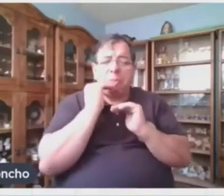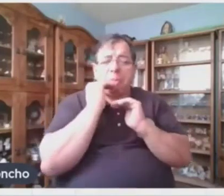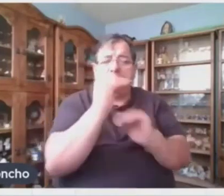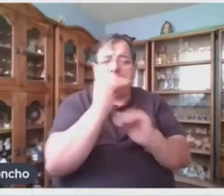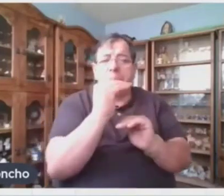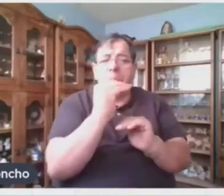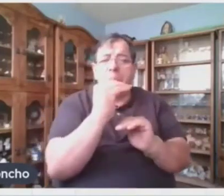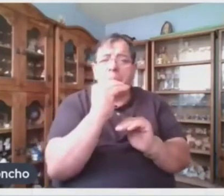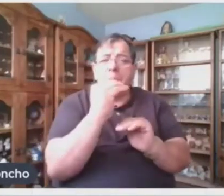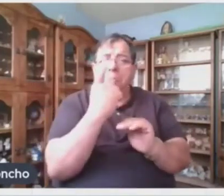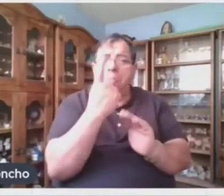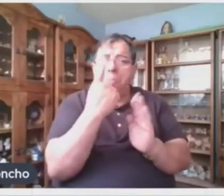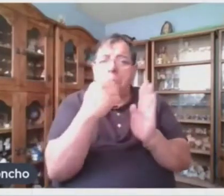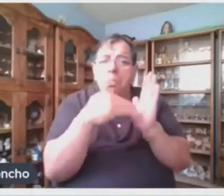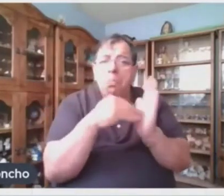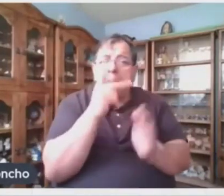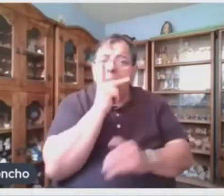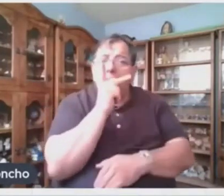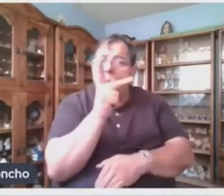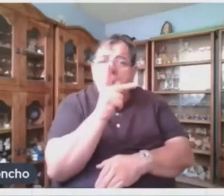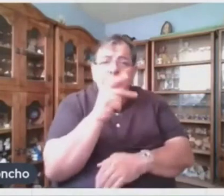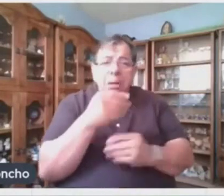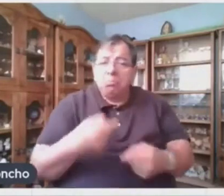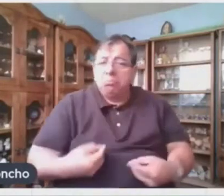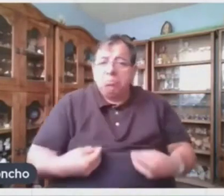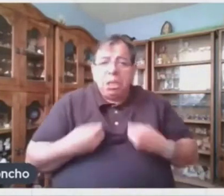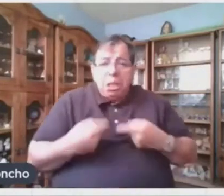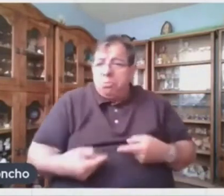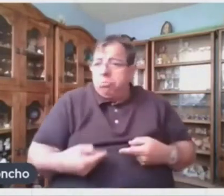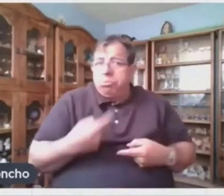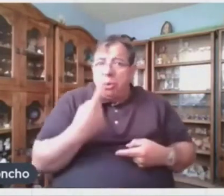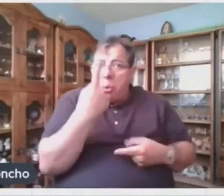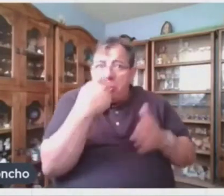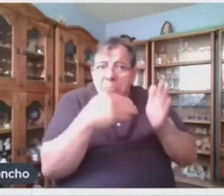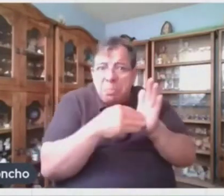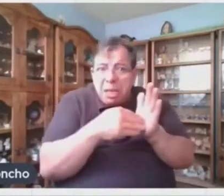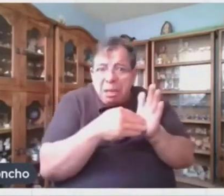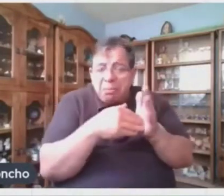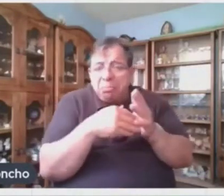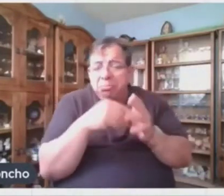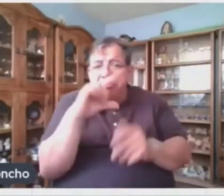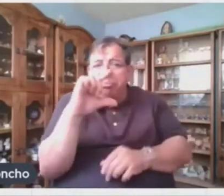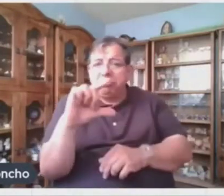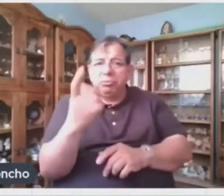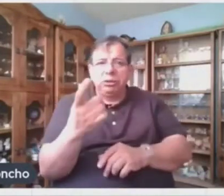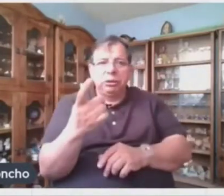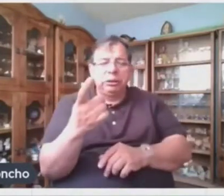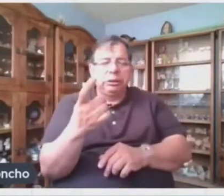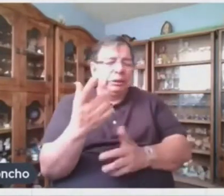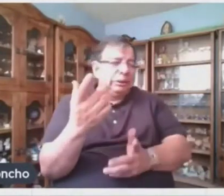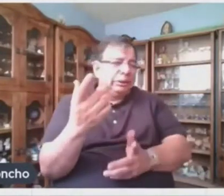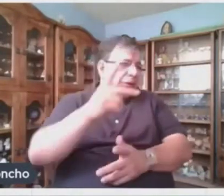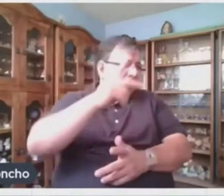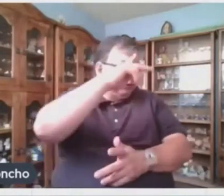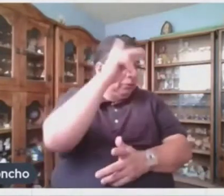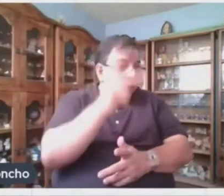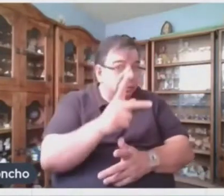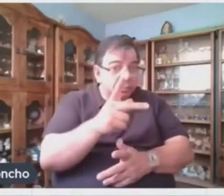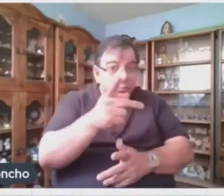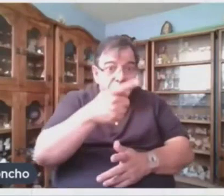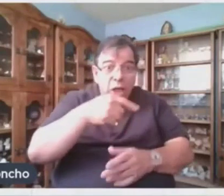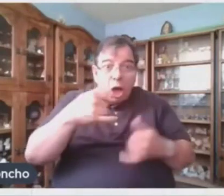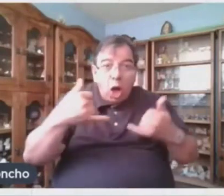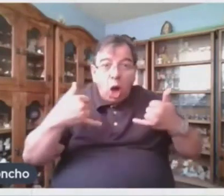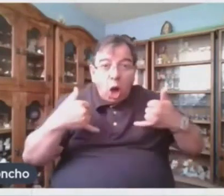palabras En su vida Y lo peor de todo Es que los jóvenes